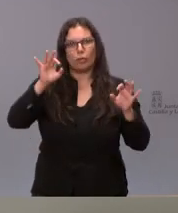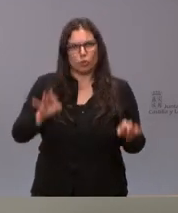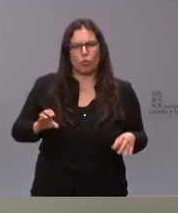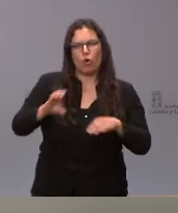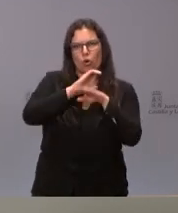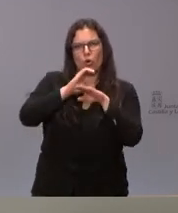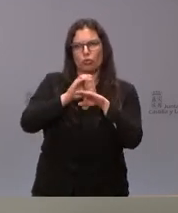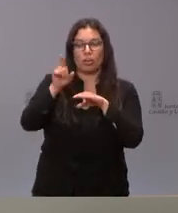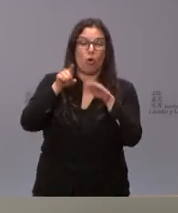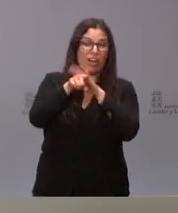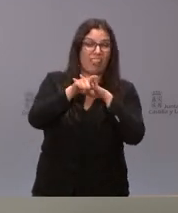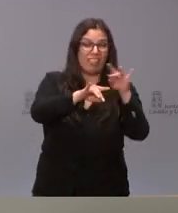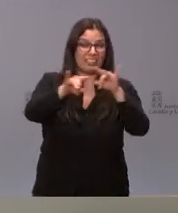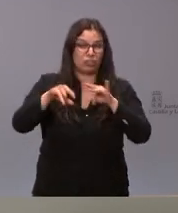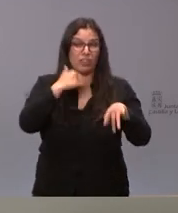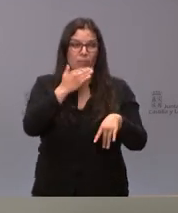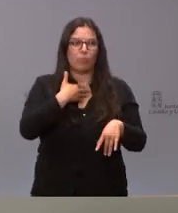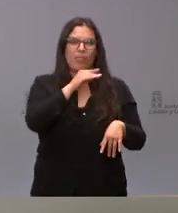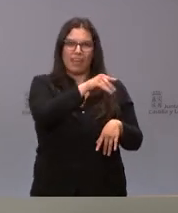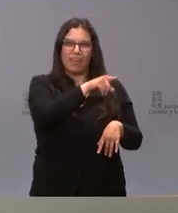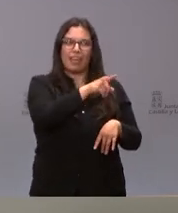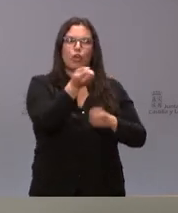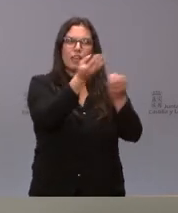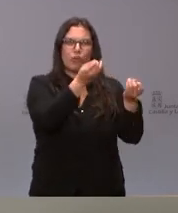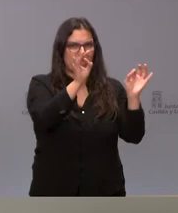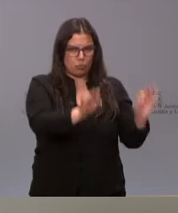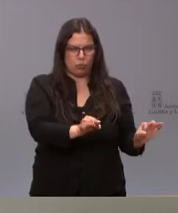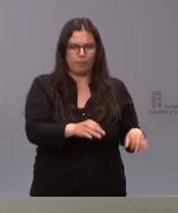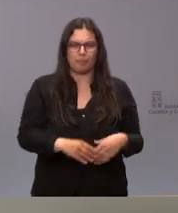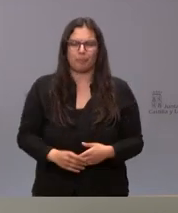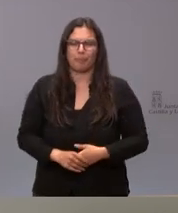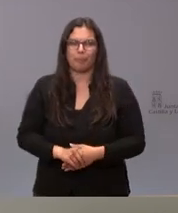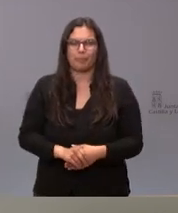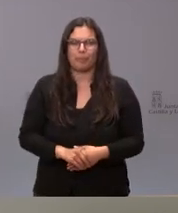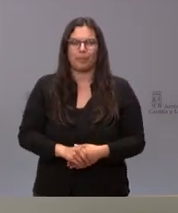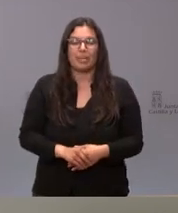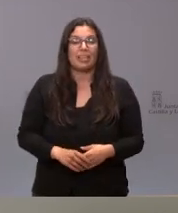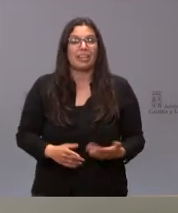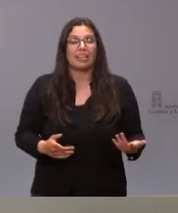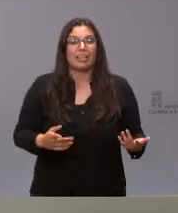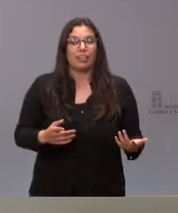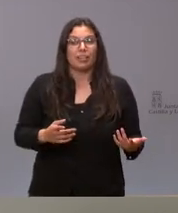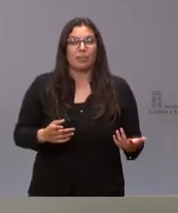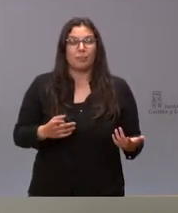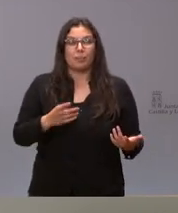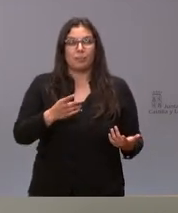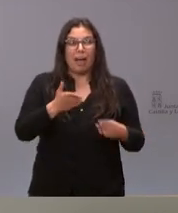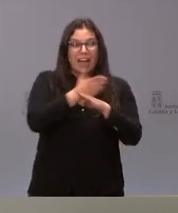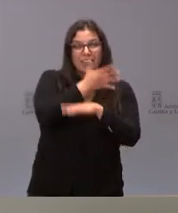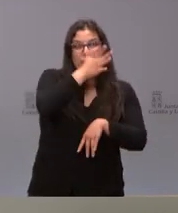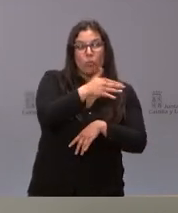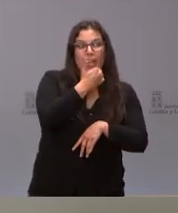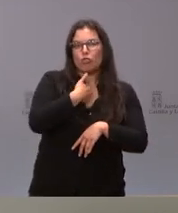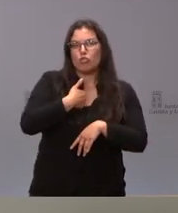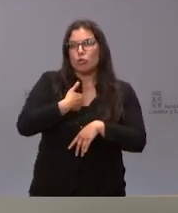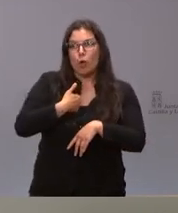o la gerencia territorial en Zamora le podrá informar sobre la misma no me han transmitido que hubiera ninguna denuncia previa